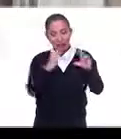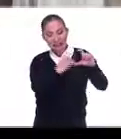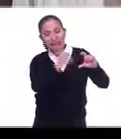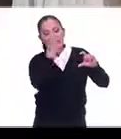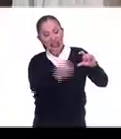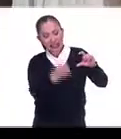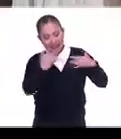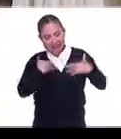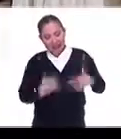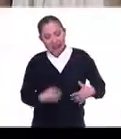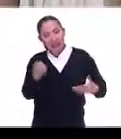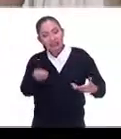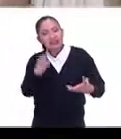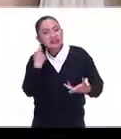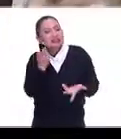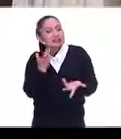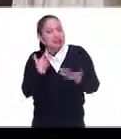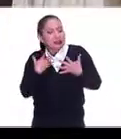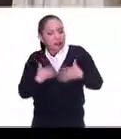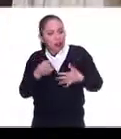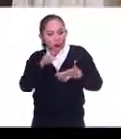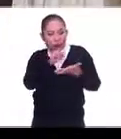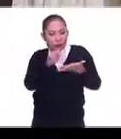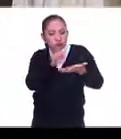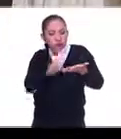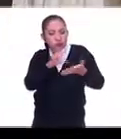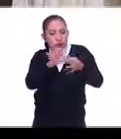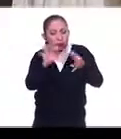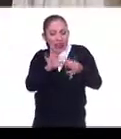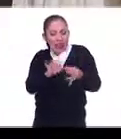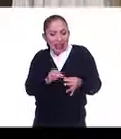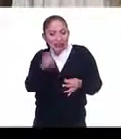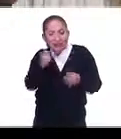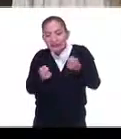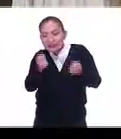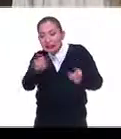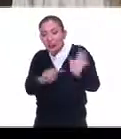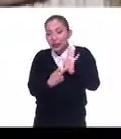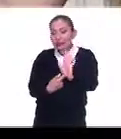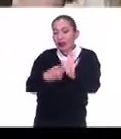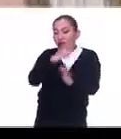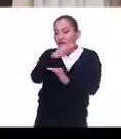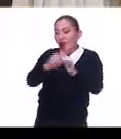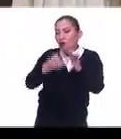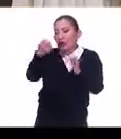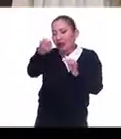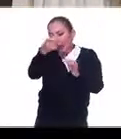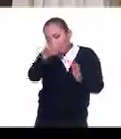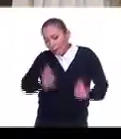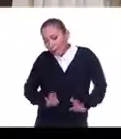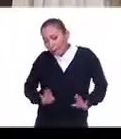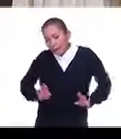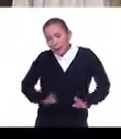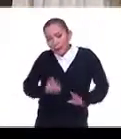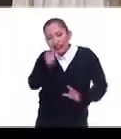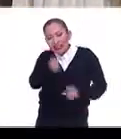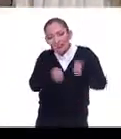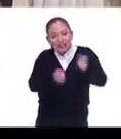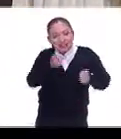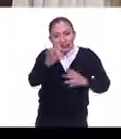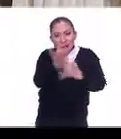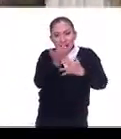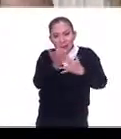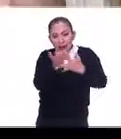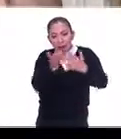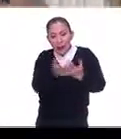llevaba el traje, hacía su guión, y iba presentando todas las partes de la indumentaria, y le